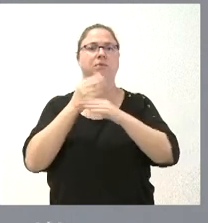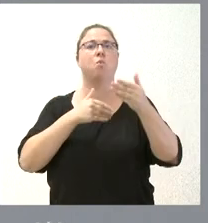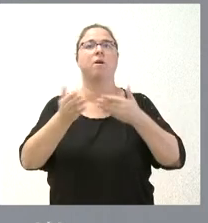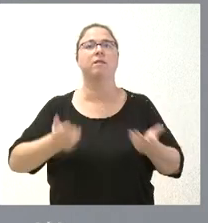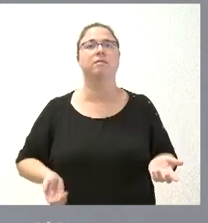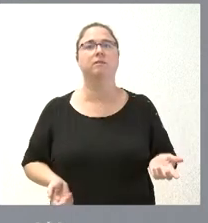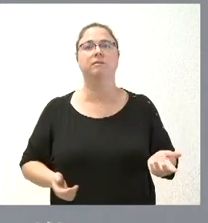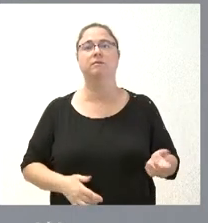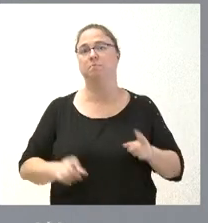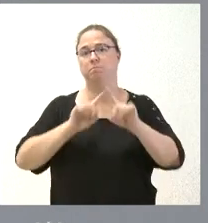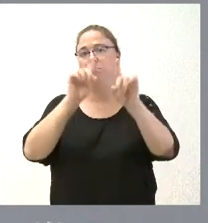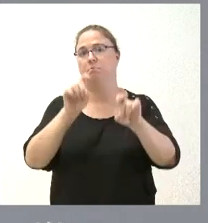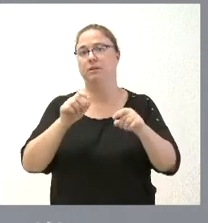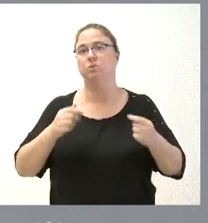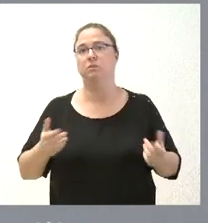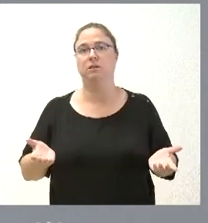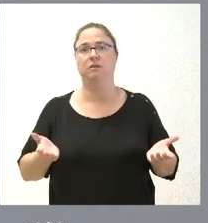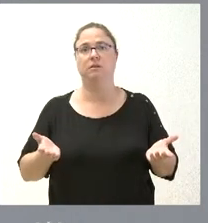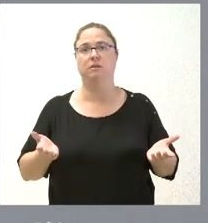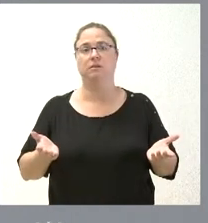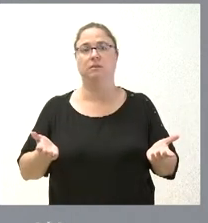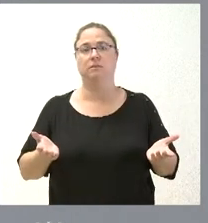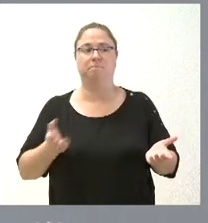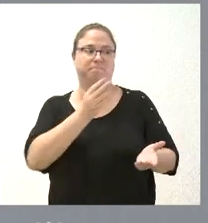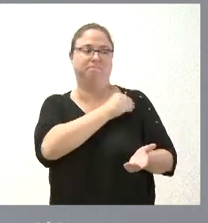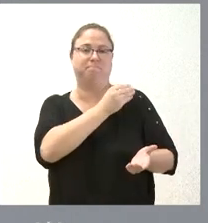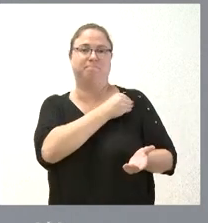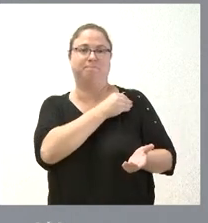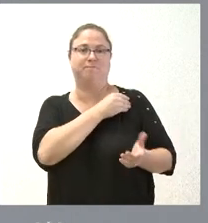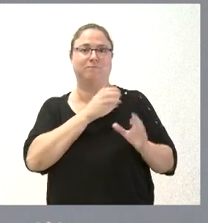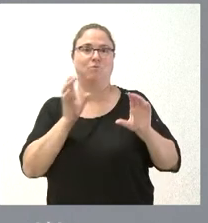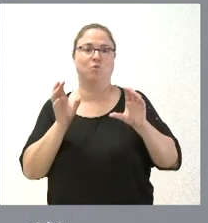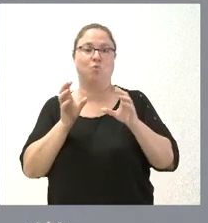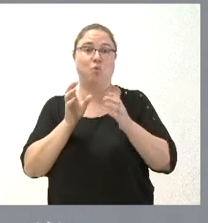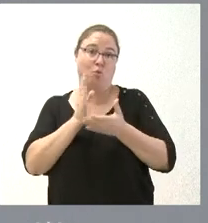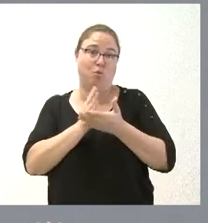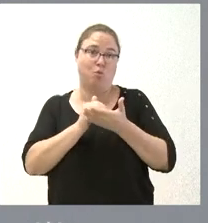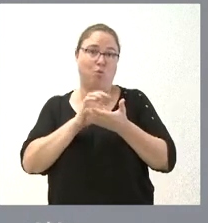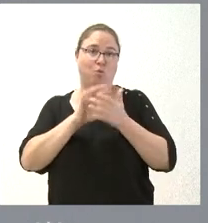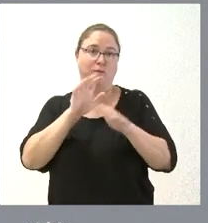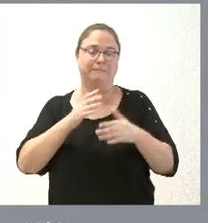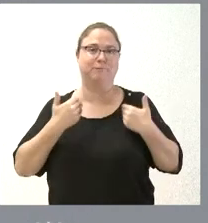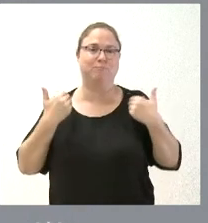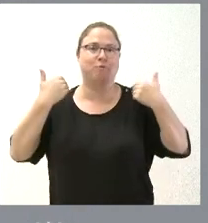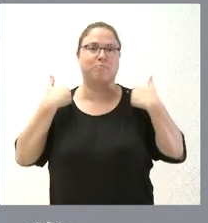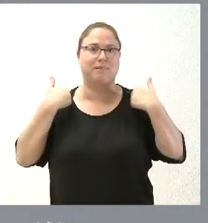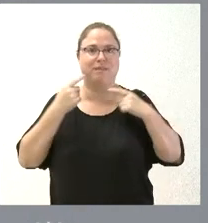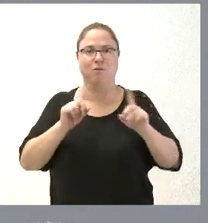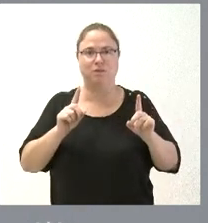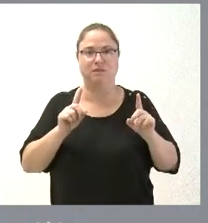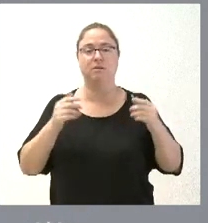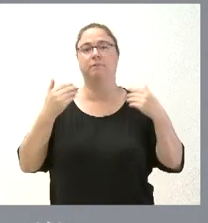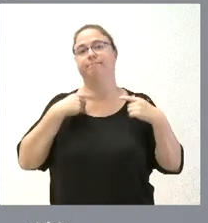esta es una pregunta que hacerse a la Junta de Castilla y León no es nuestra competencia es competencia